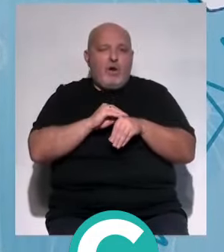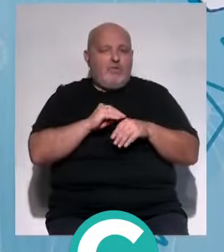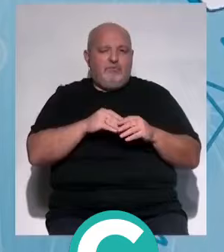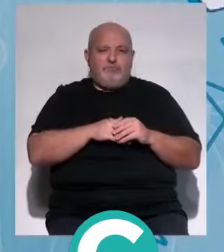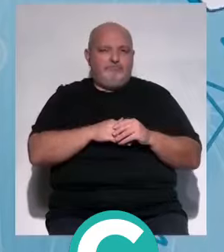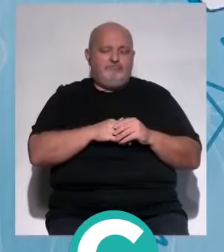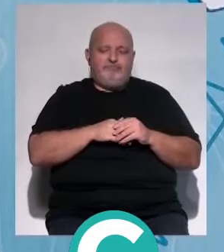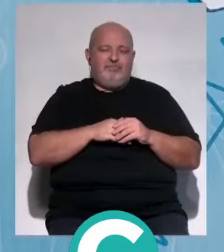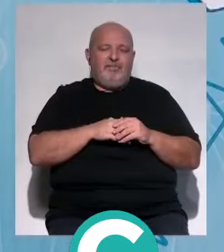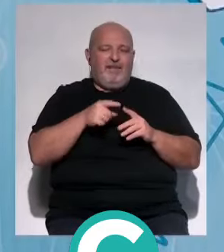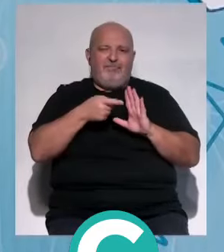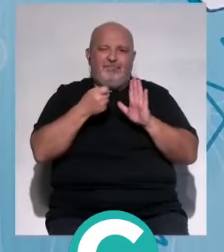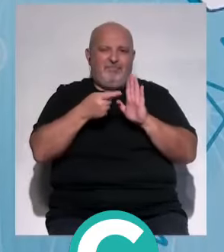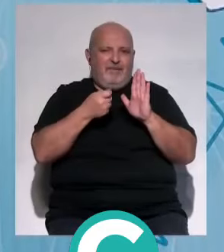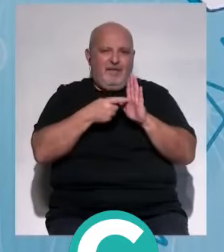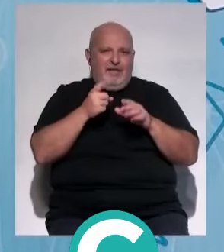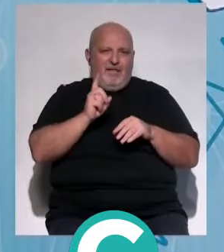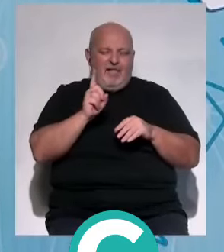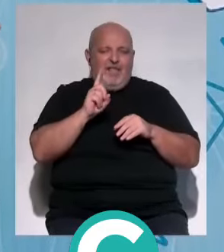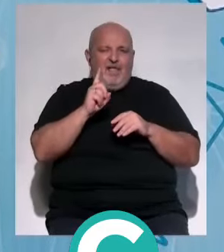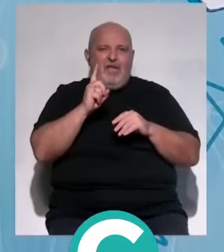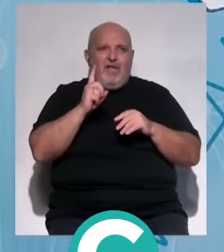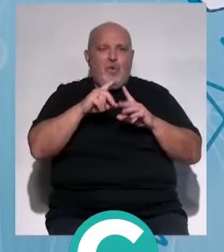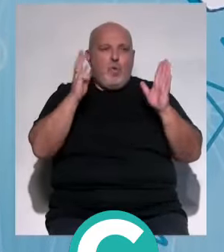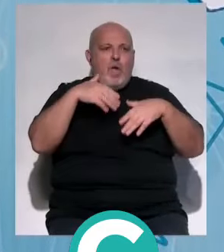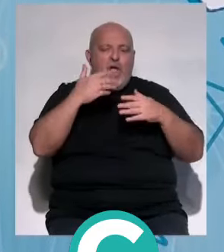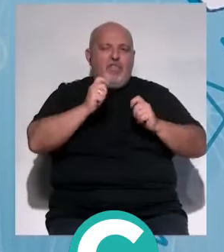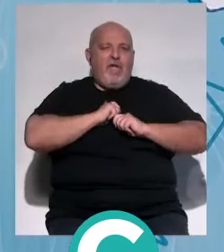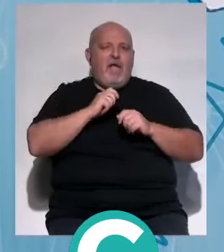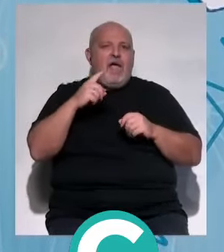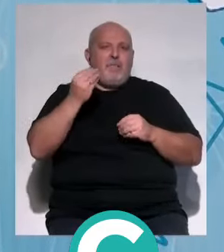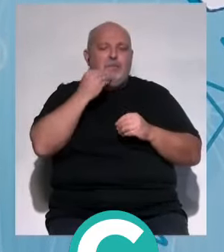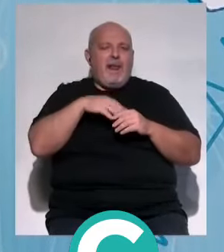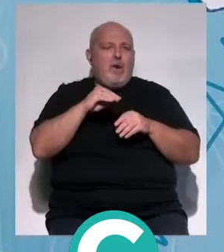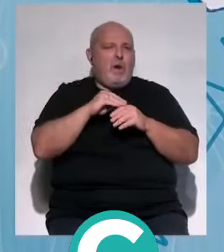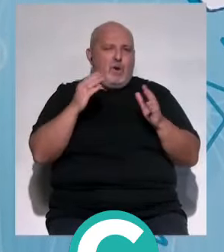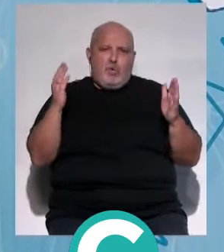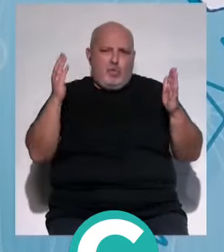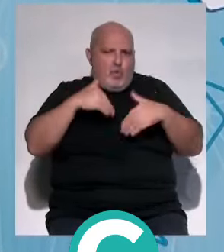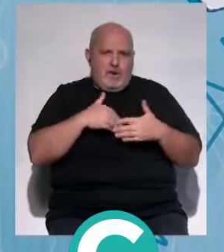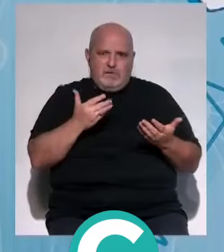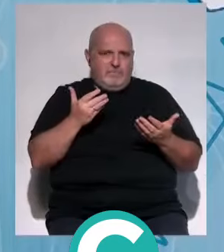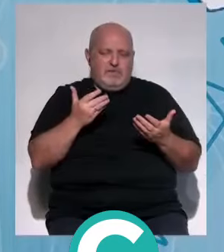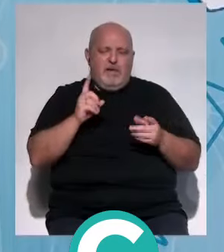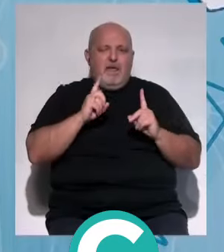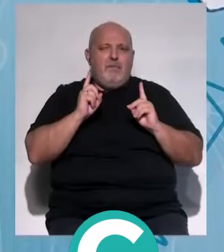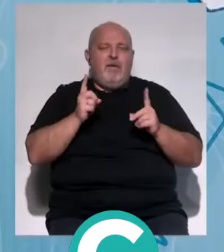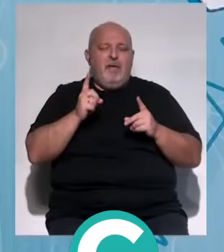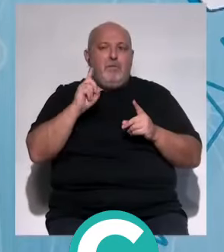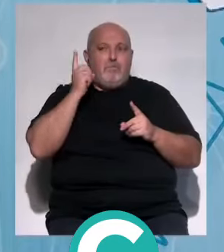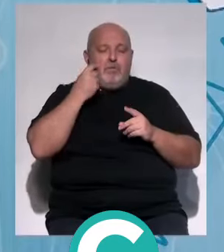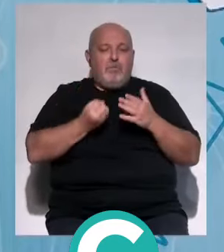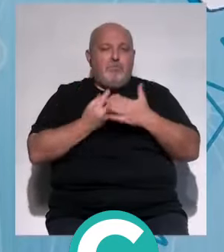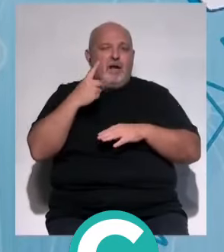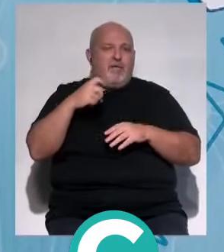eso todo lo debemos descartar. No hay ningún alimento que te vaya a curar el cáncer, no hay ningún alimento que vaya a prevenir la aparición del